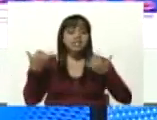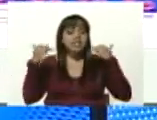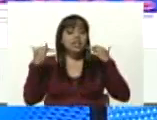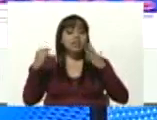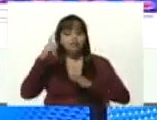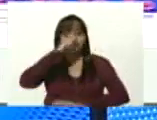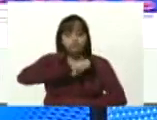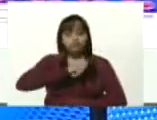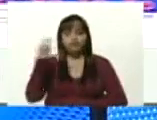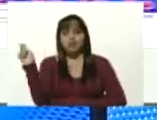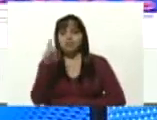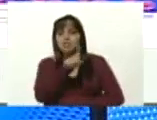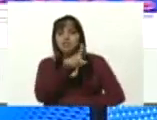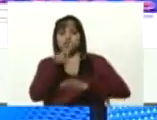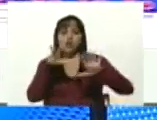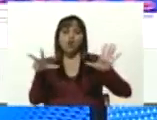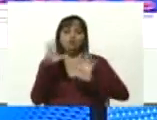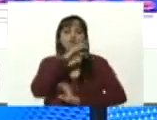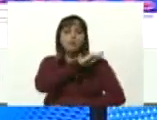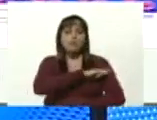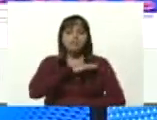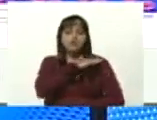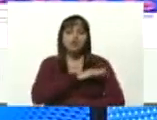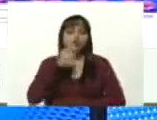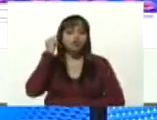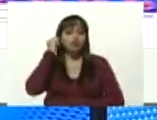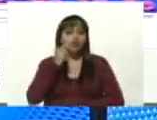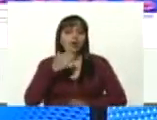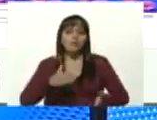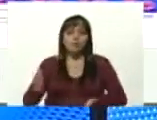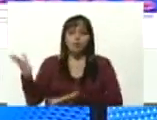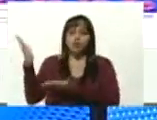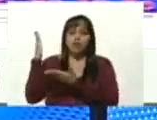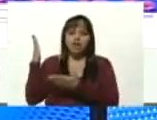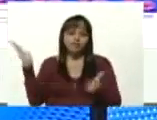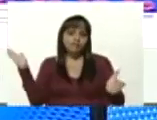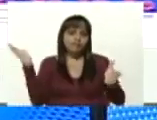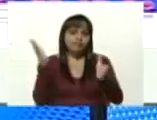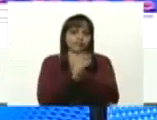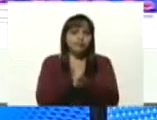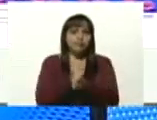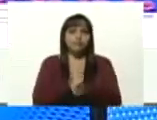18 años de la misión Sucre mostrar los logros